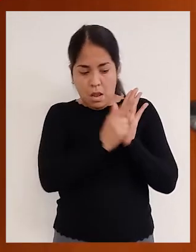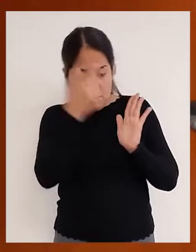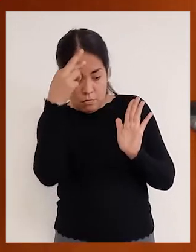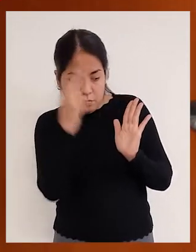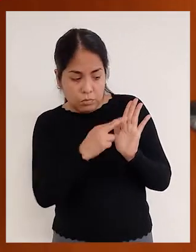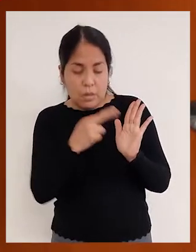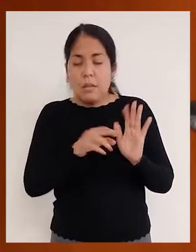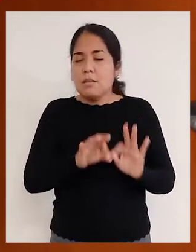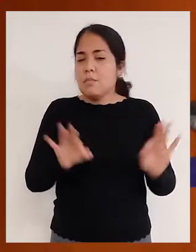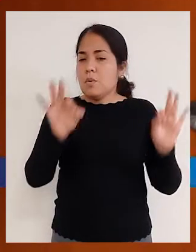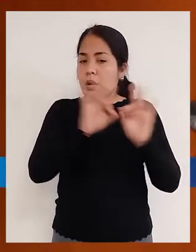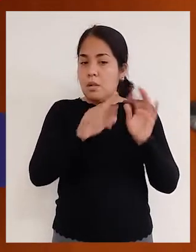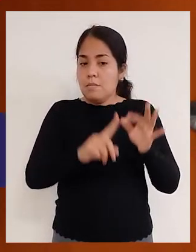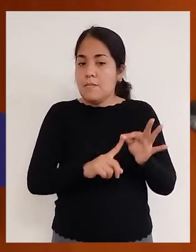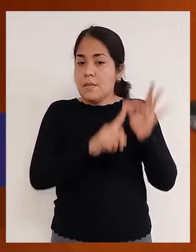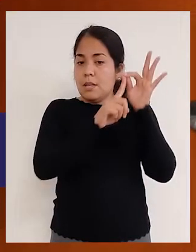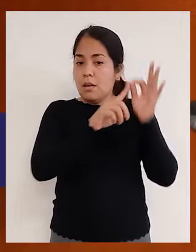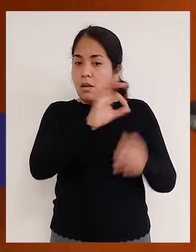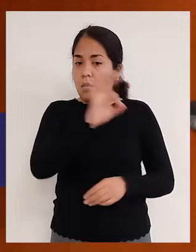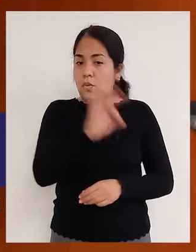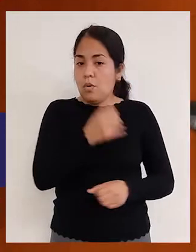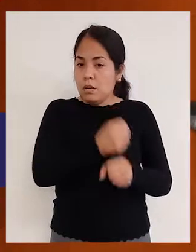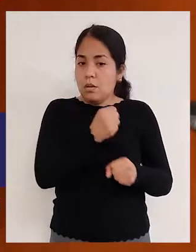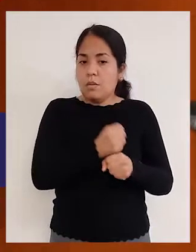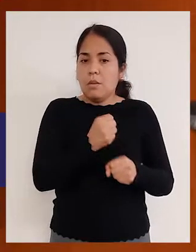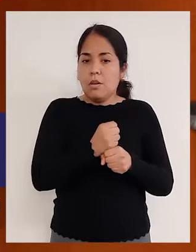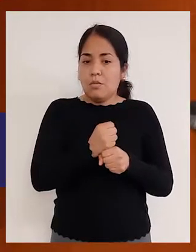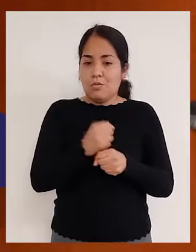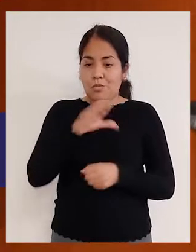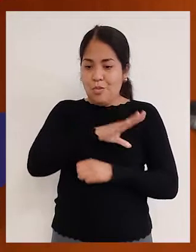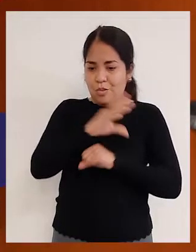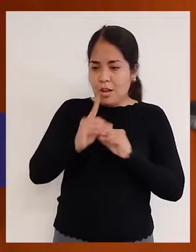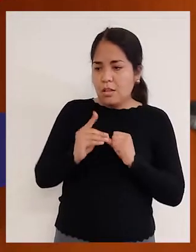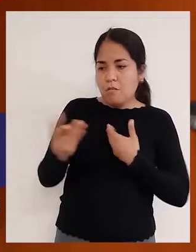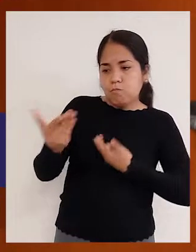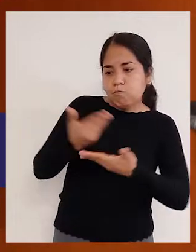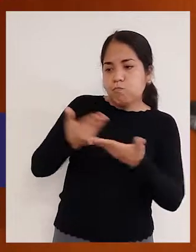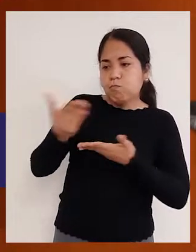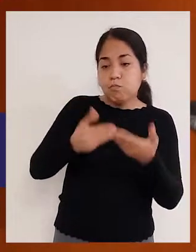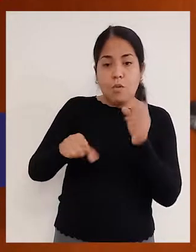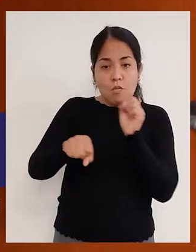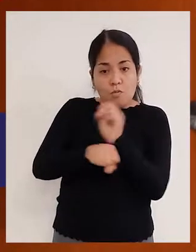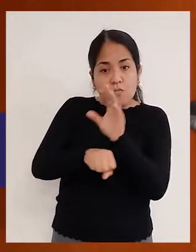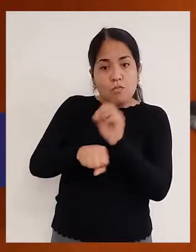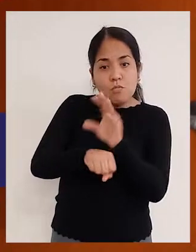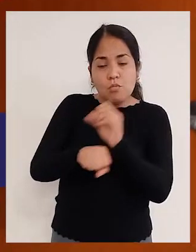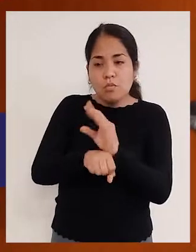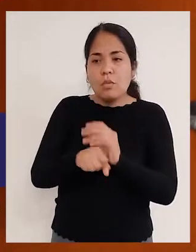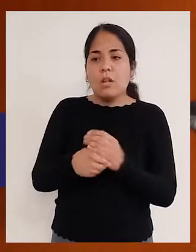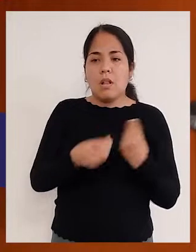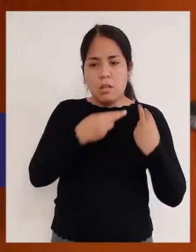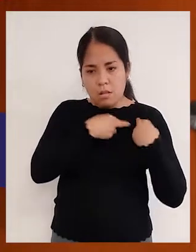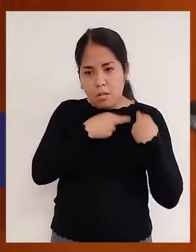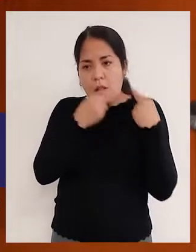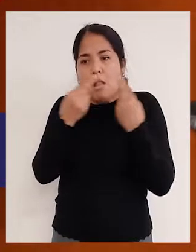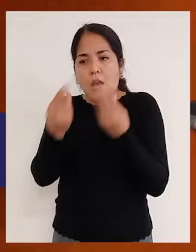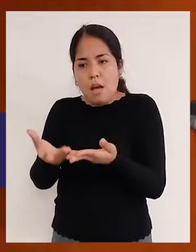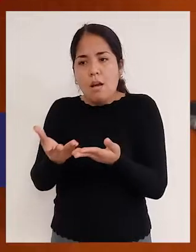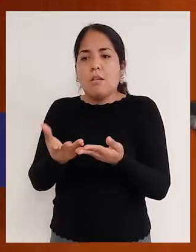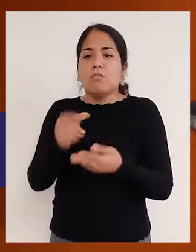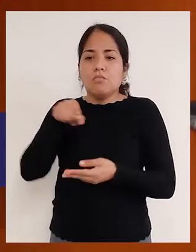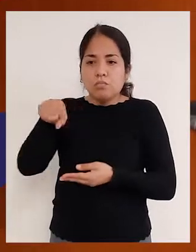el cumplimiento de la ley en específico de la cuota. Y estamos trabajando con ellos para, a partir de esas capacitaciones, darles tareas